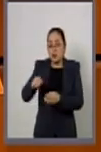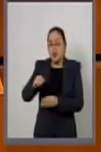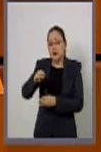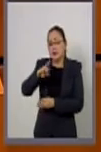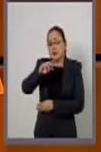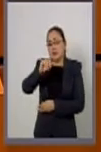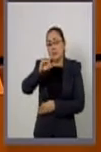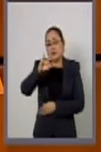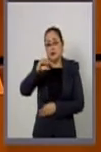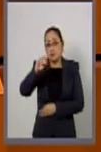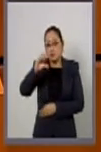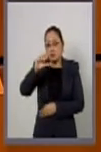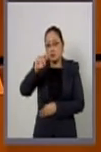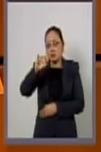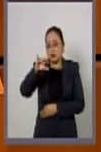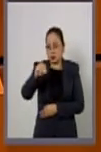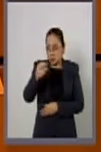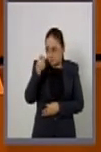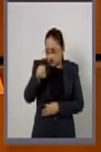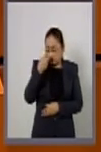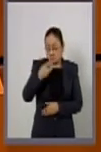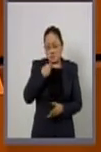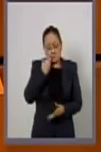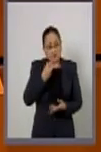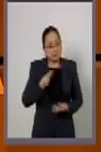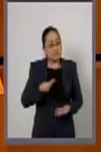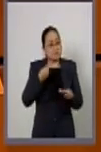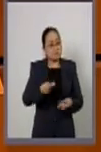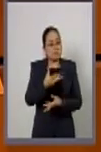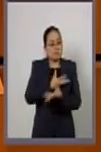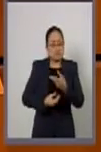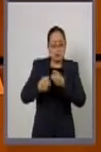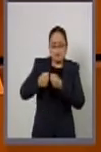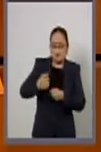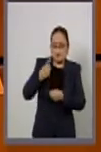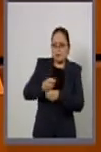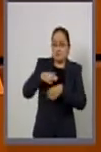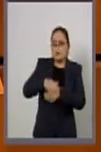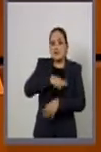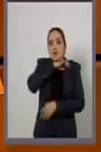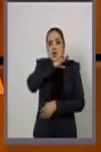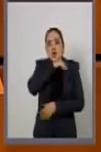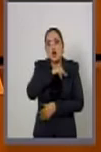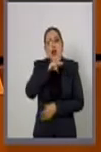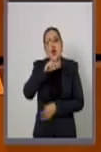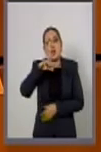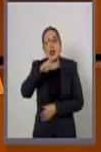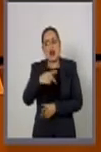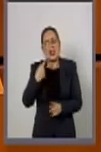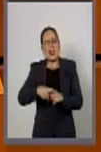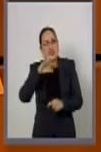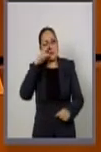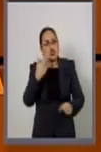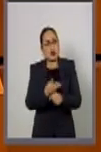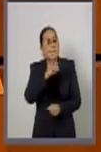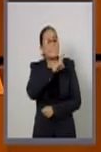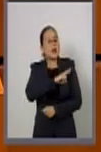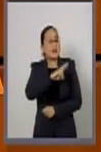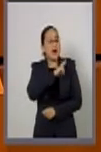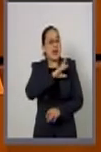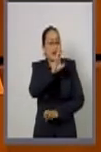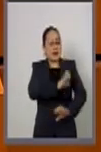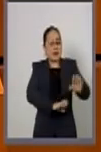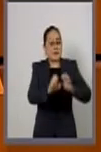Como lo establece la Convención, la seguridad de los desechos nucleares estaría a cargo de empresas privadas, lo que pone en